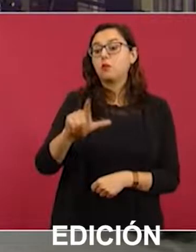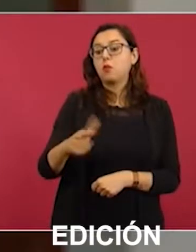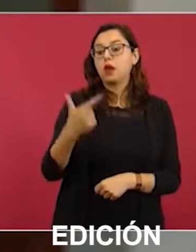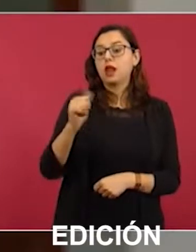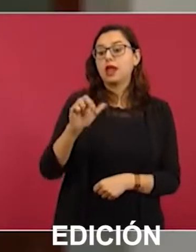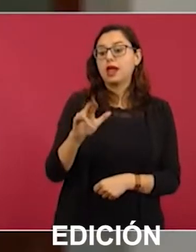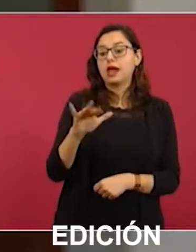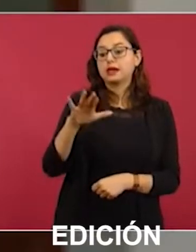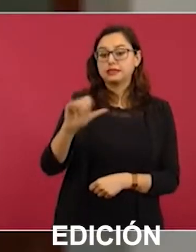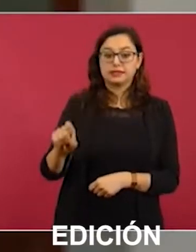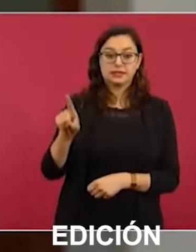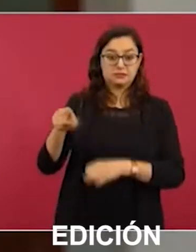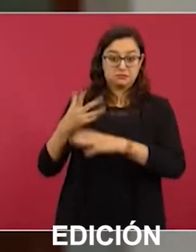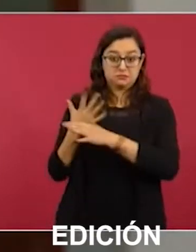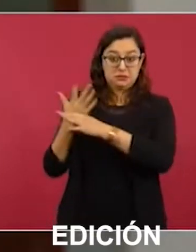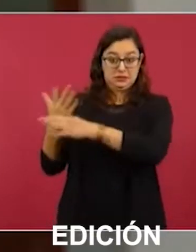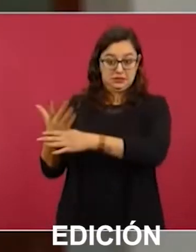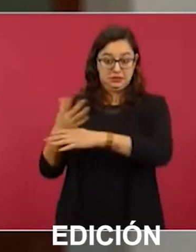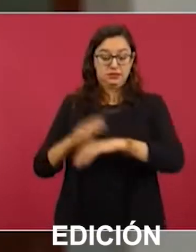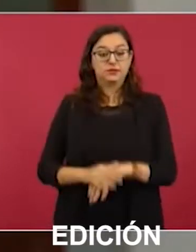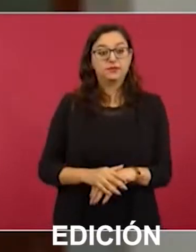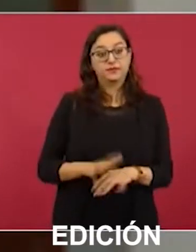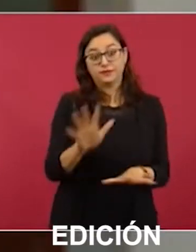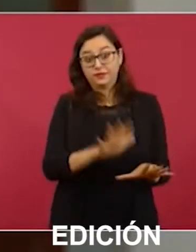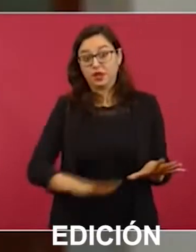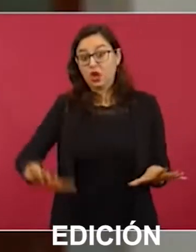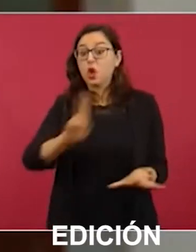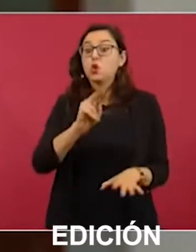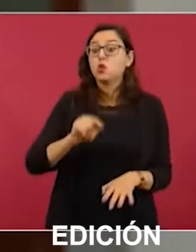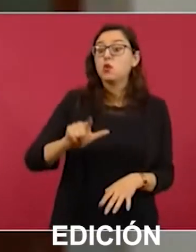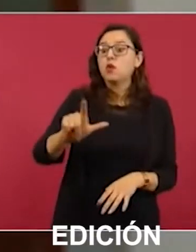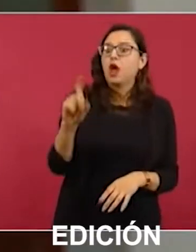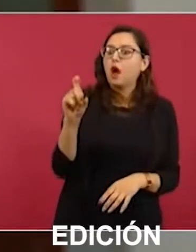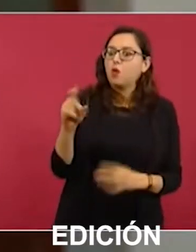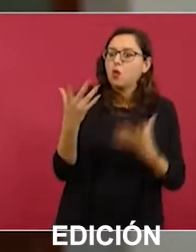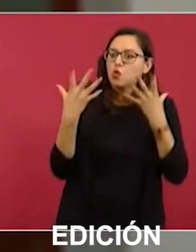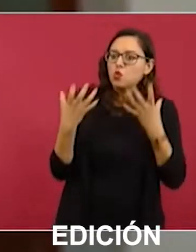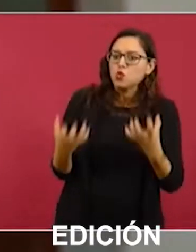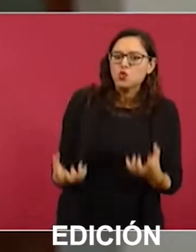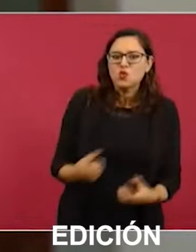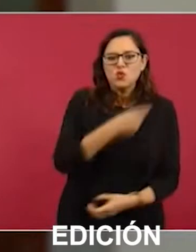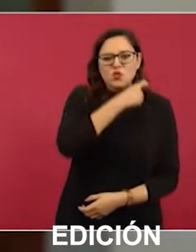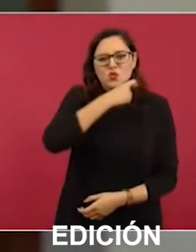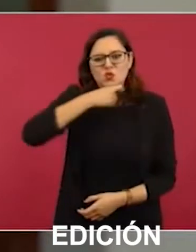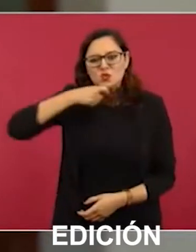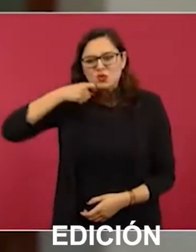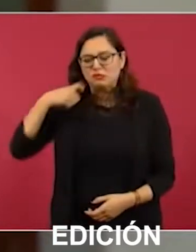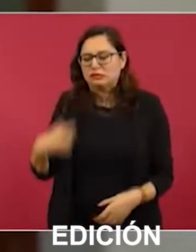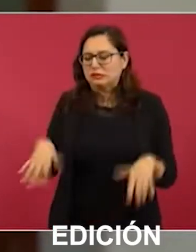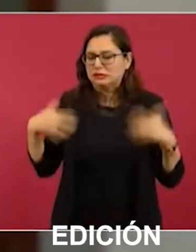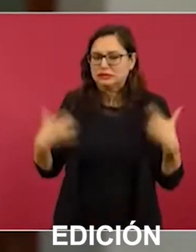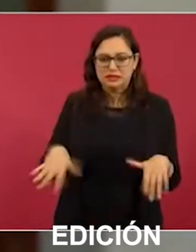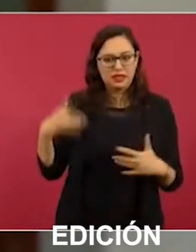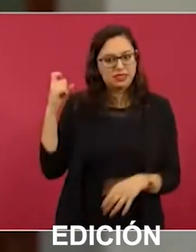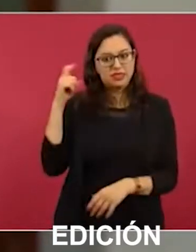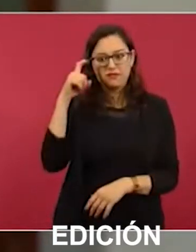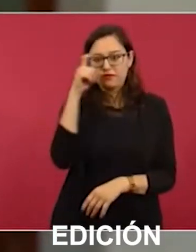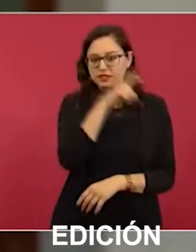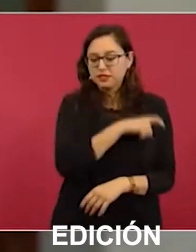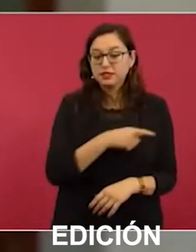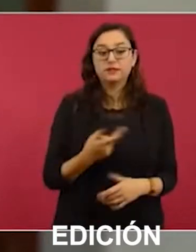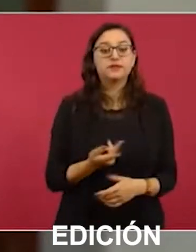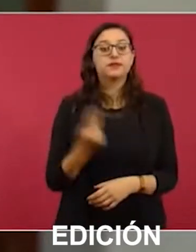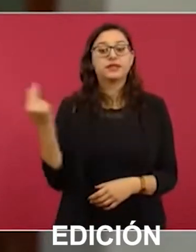hay tan fuerte en Nuevo León, pues él estaba por impulsar, proponer, revivir este